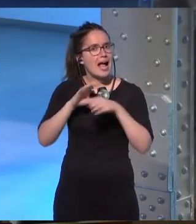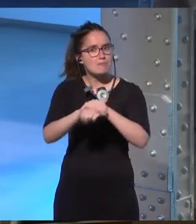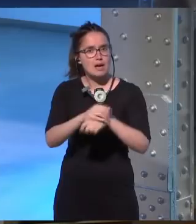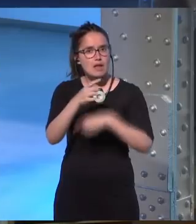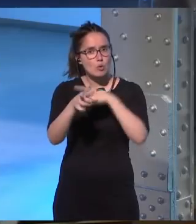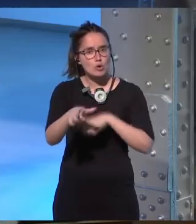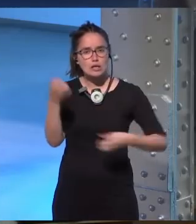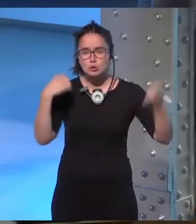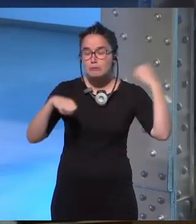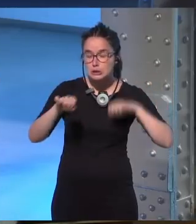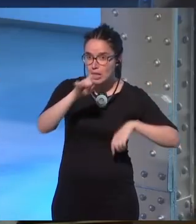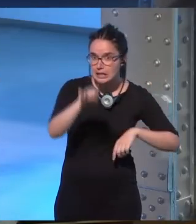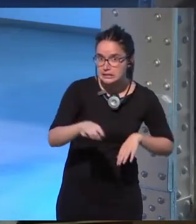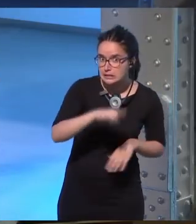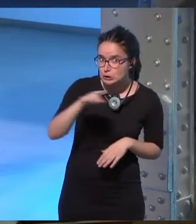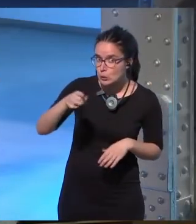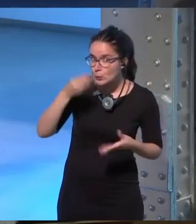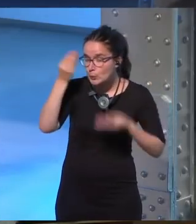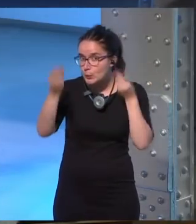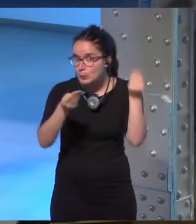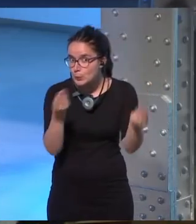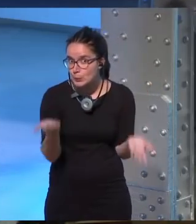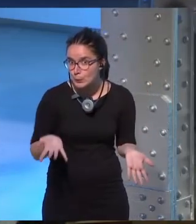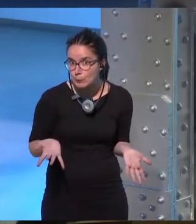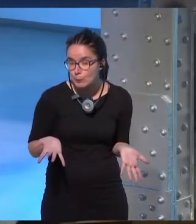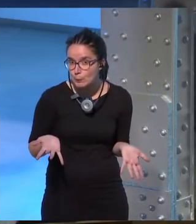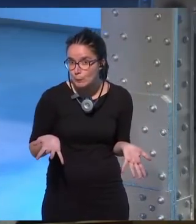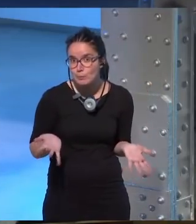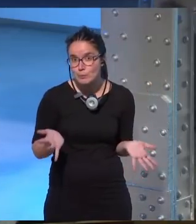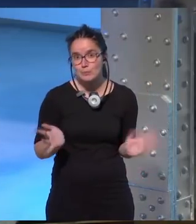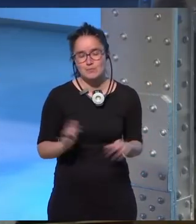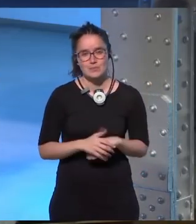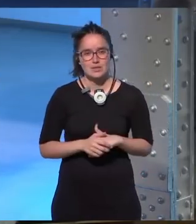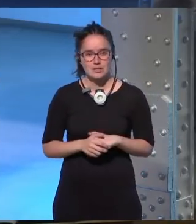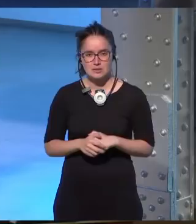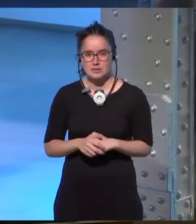alguno de tus personajes? No. No.